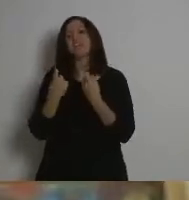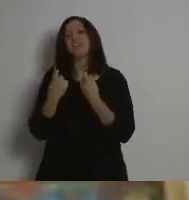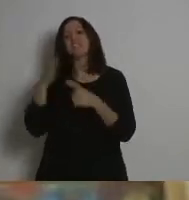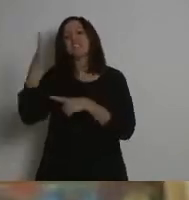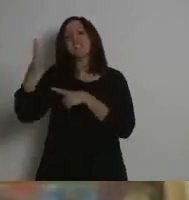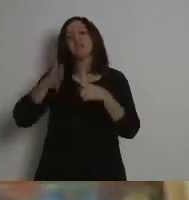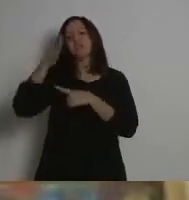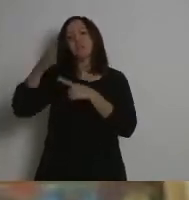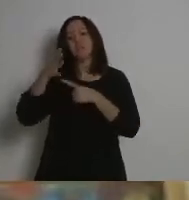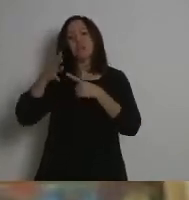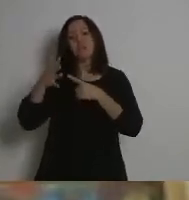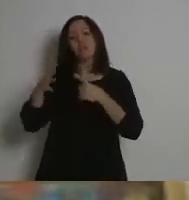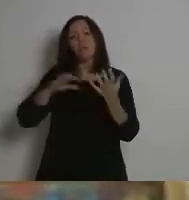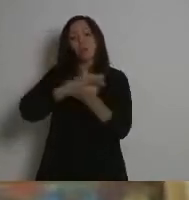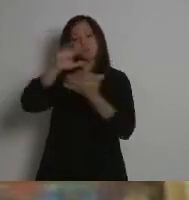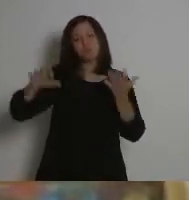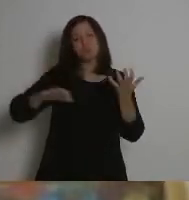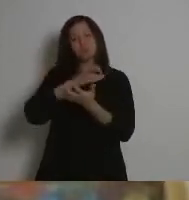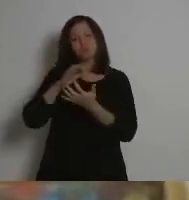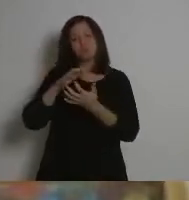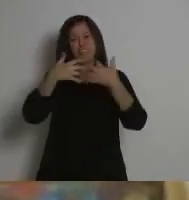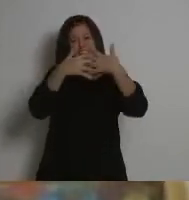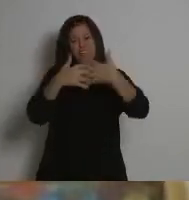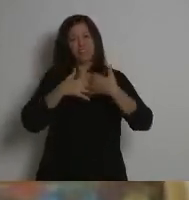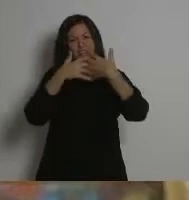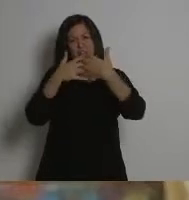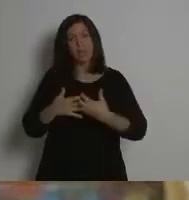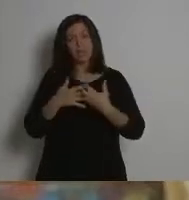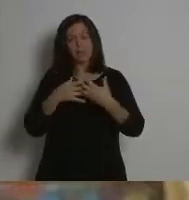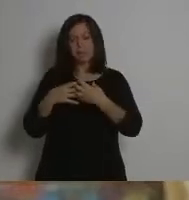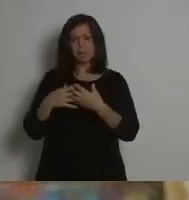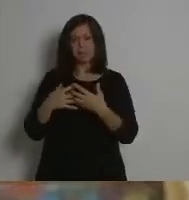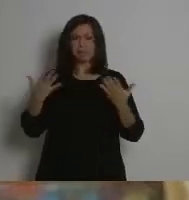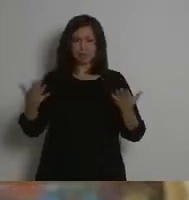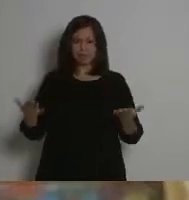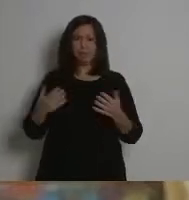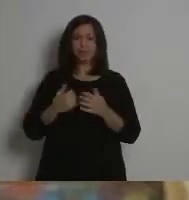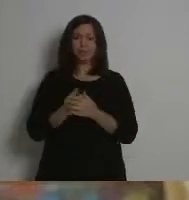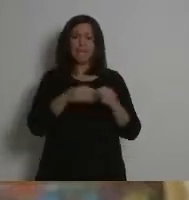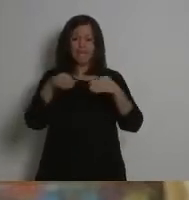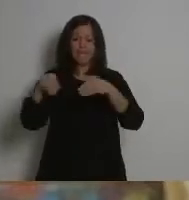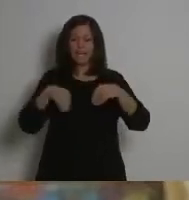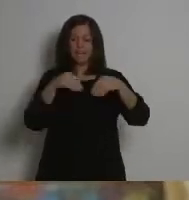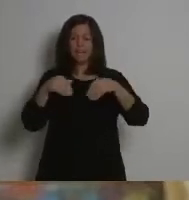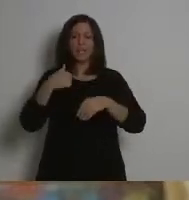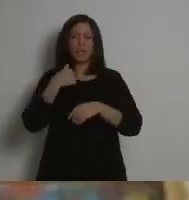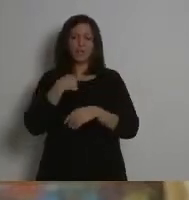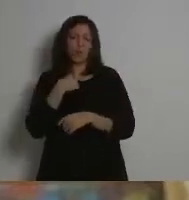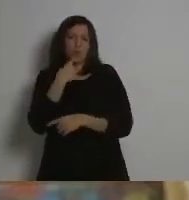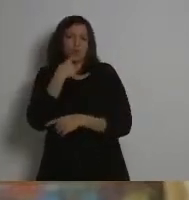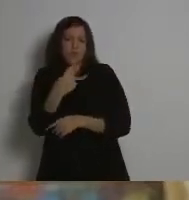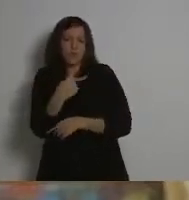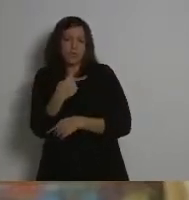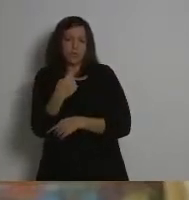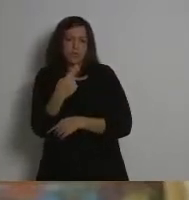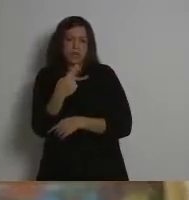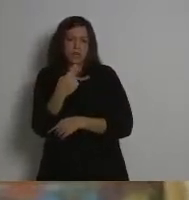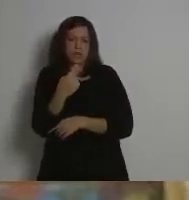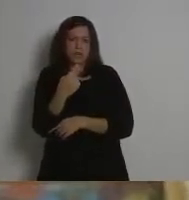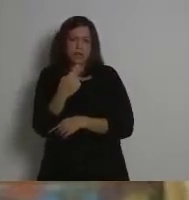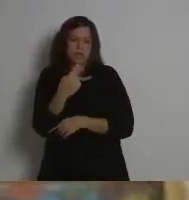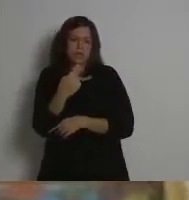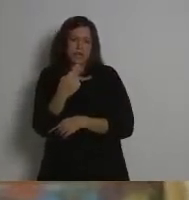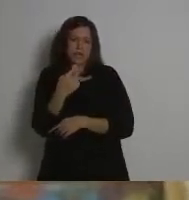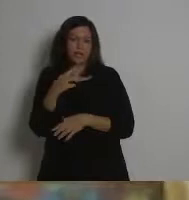decir, al final, esa revolución verde convirtió la tierra, que yo sí que diría que es un recurso